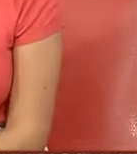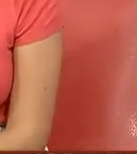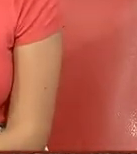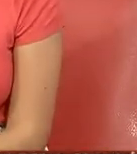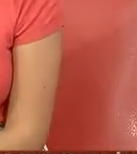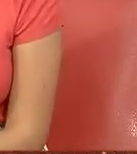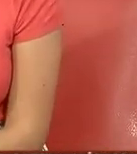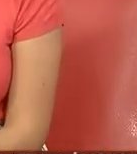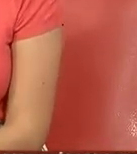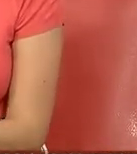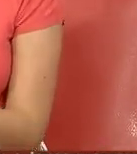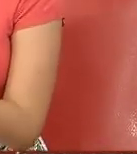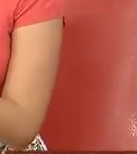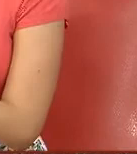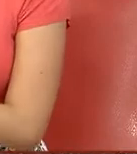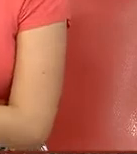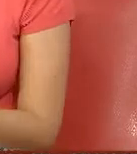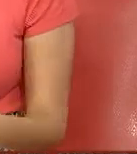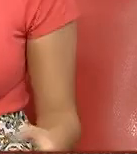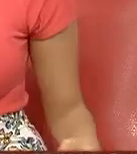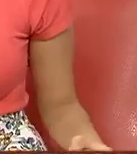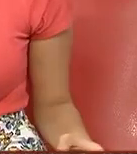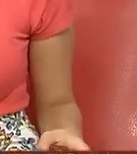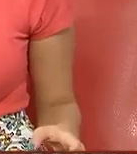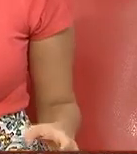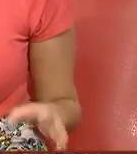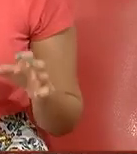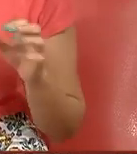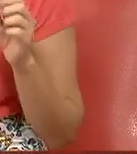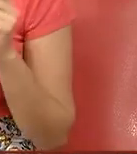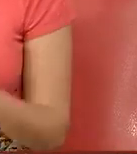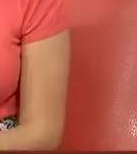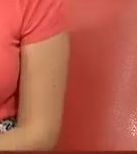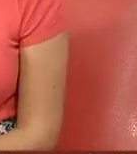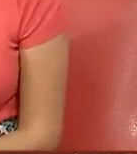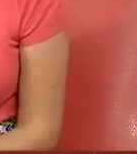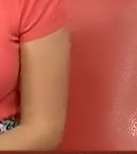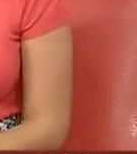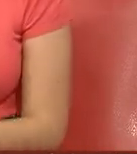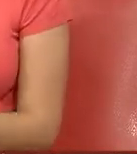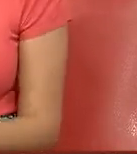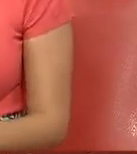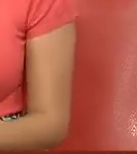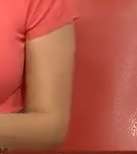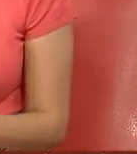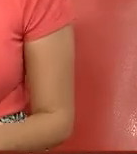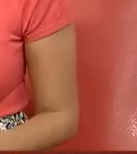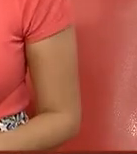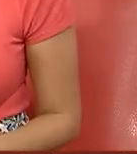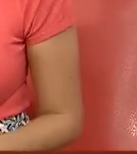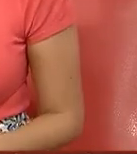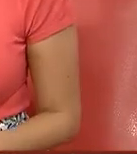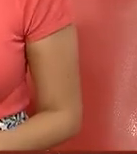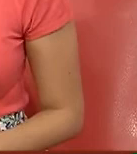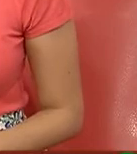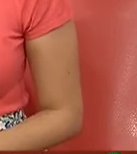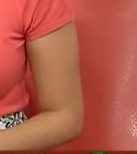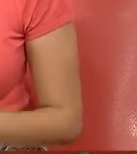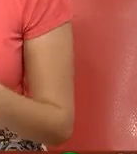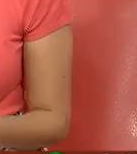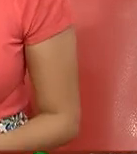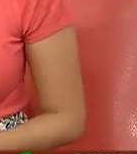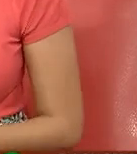los candidatos Hillary Clinton y Donald Trump y por supuesto las redes sociales fueron protagonistas diferentes plataformas digitales